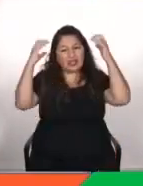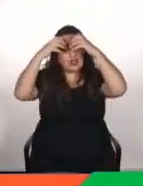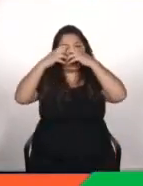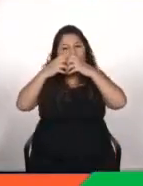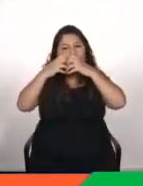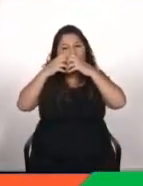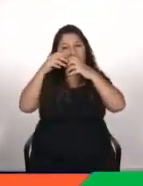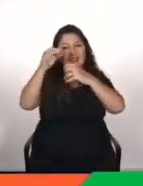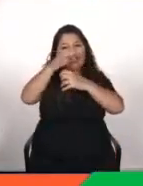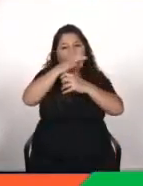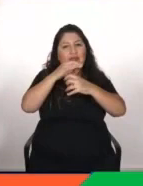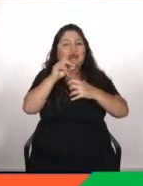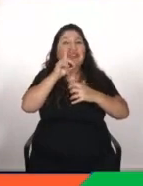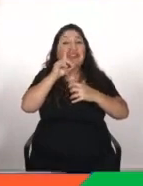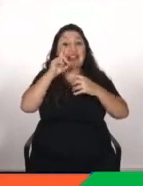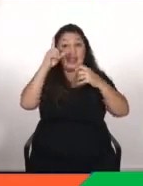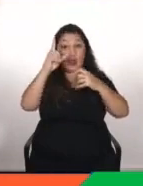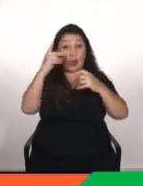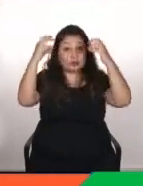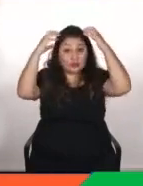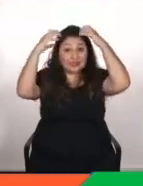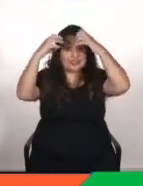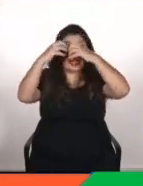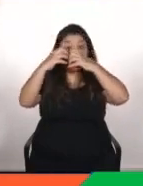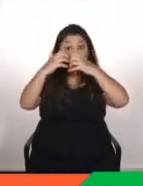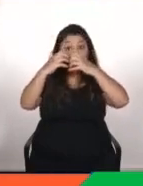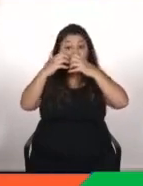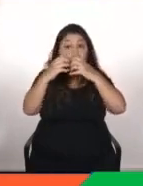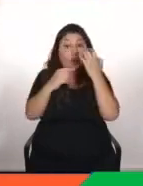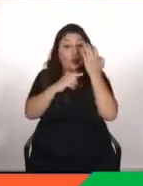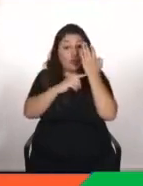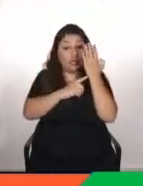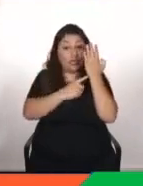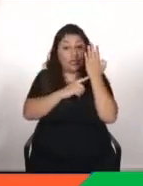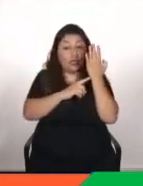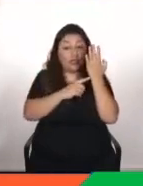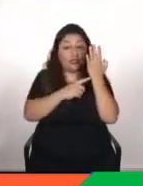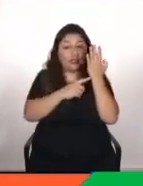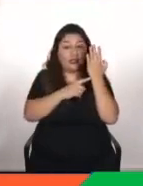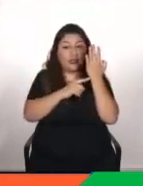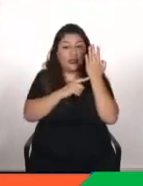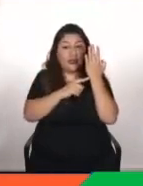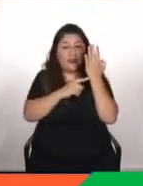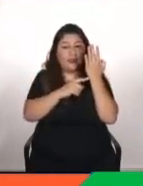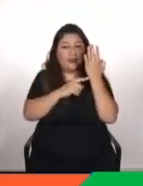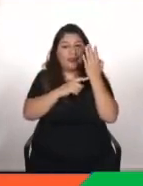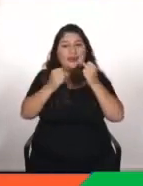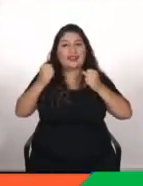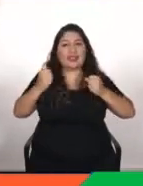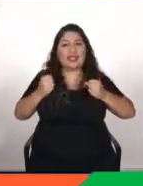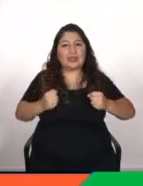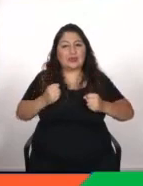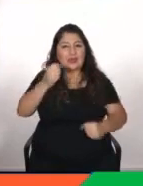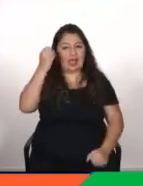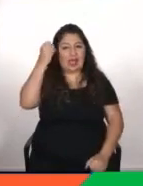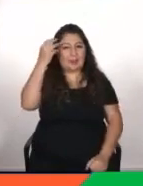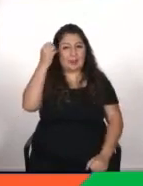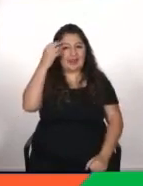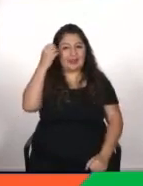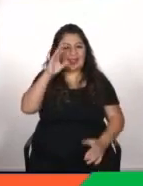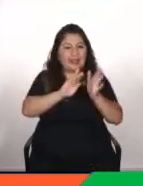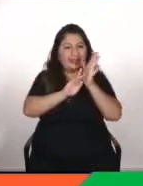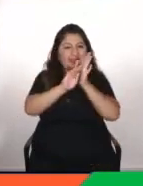un cerebro artificial ¿no? con muchas comillas pero bueno tienes un cerebro artificial capaz de aprender a resolver tareas pues